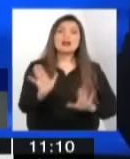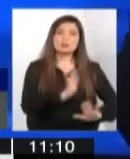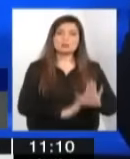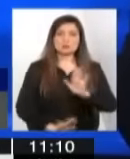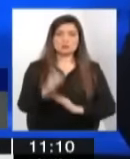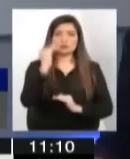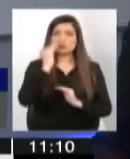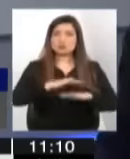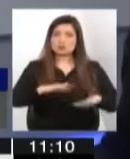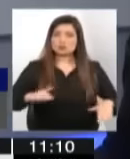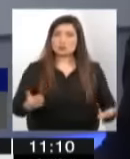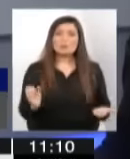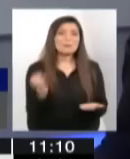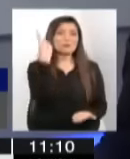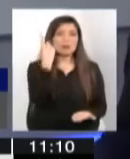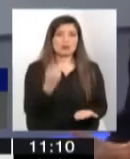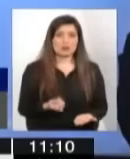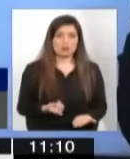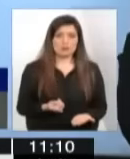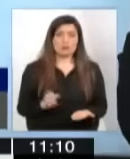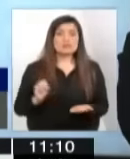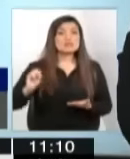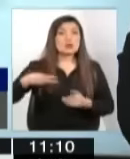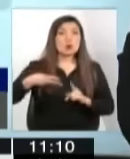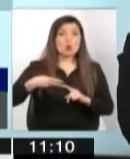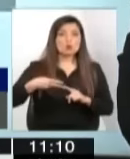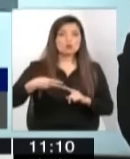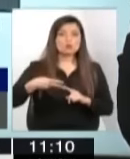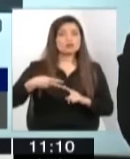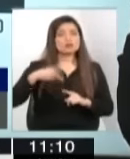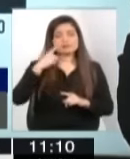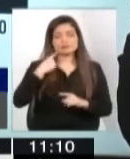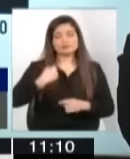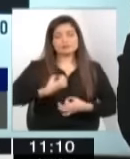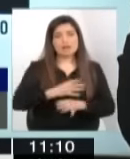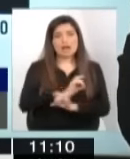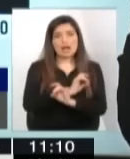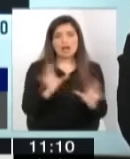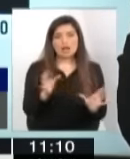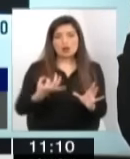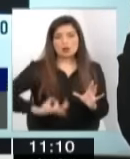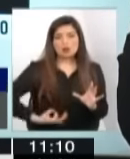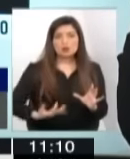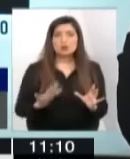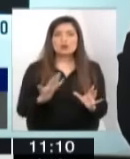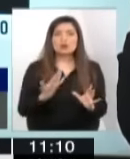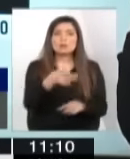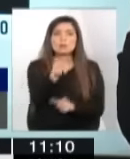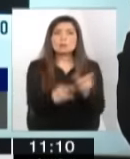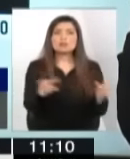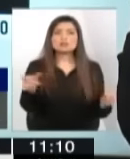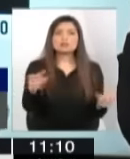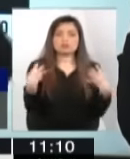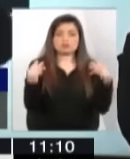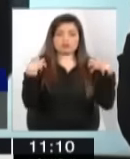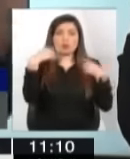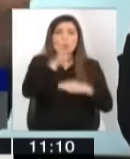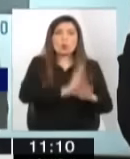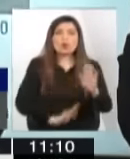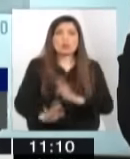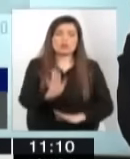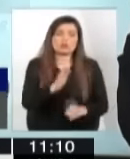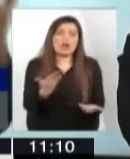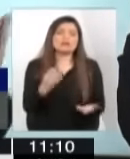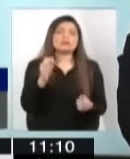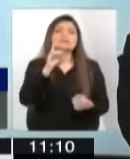la infancia. Eso es lo primero. Lo segundo es que, evidentemente, las personas que tienen a cargo el cuidado de los niños, desde el Estado,